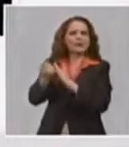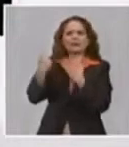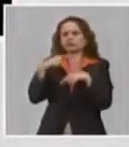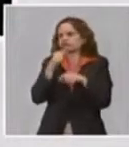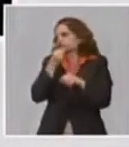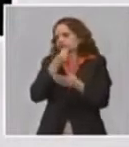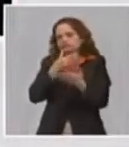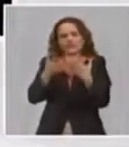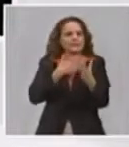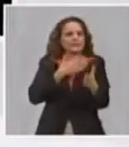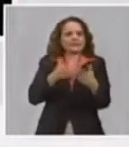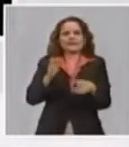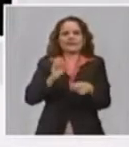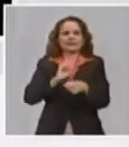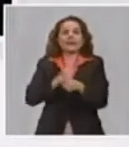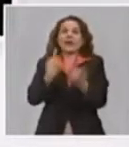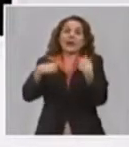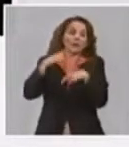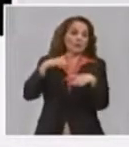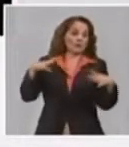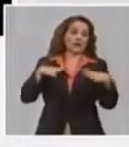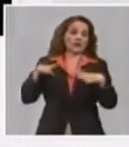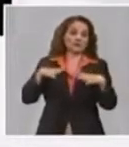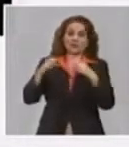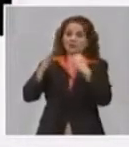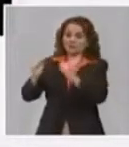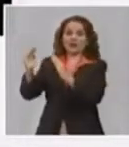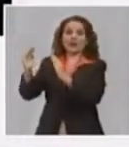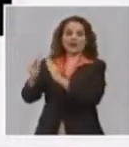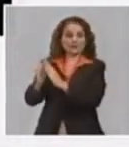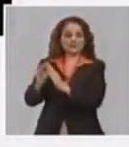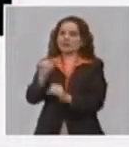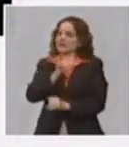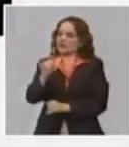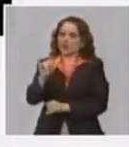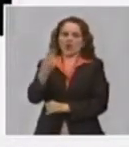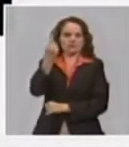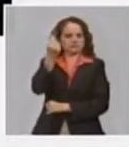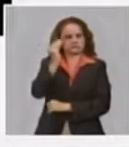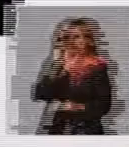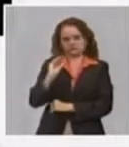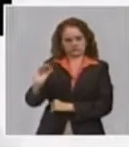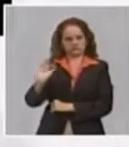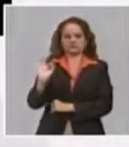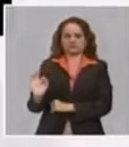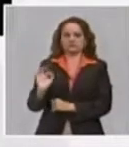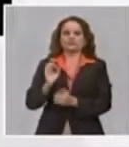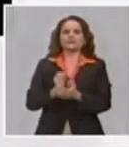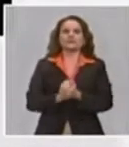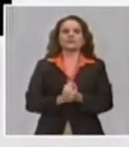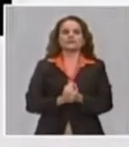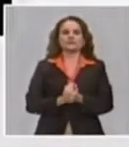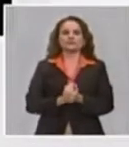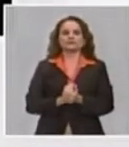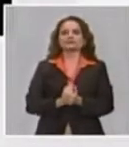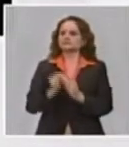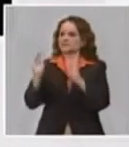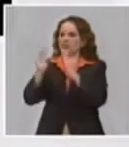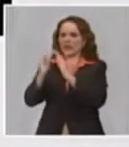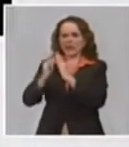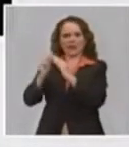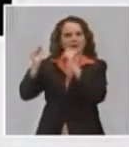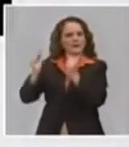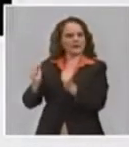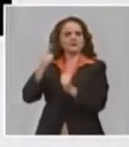hasta trabajadores de vacaciones. O hay un grupo de trabajadores también que durante este periodo se mantienen protegidos fuera de la